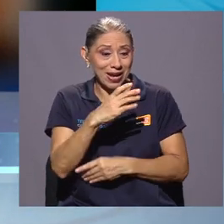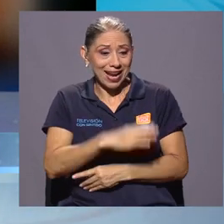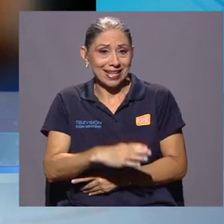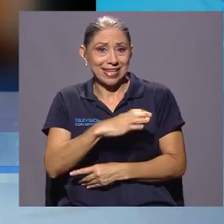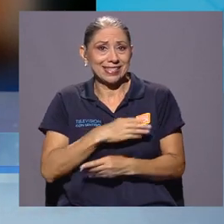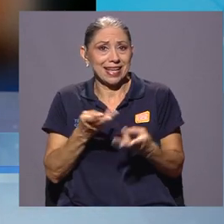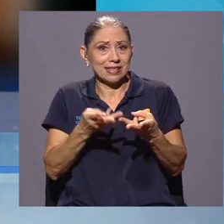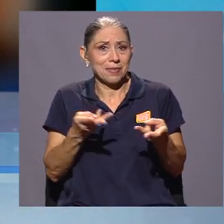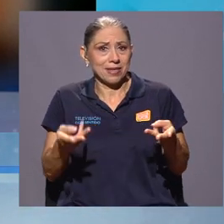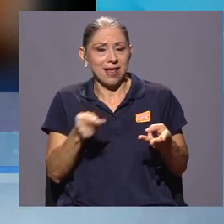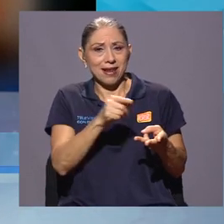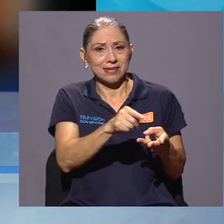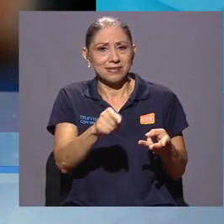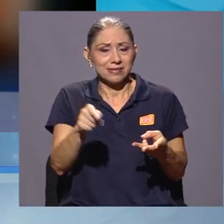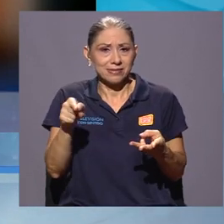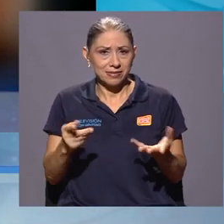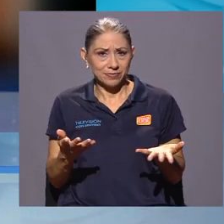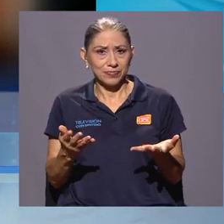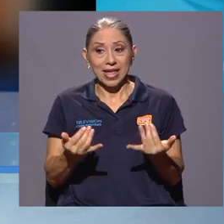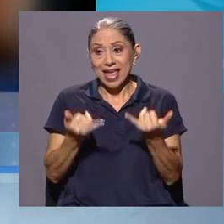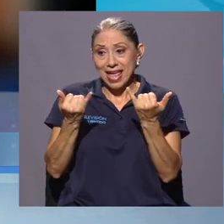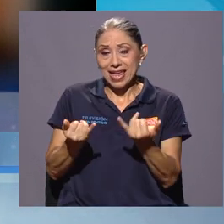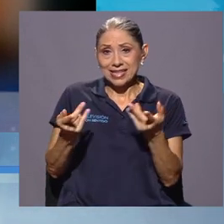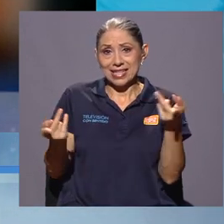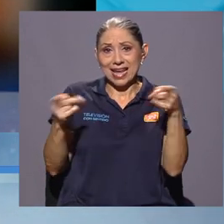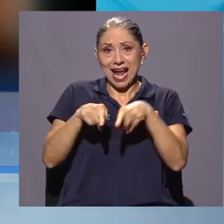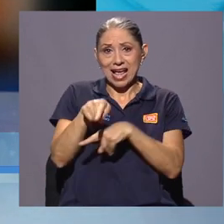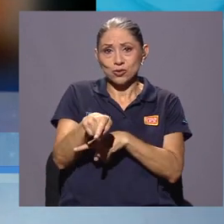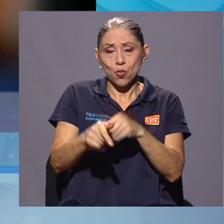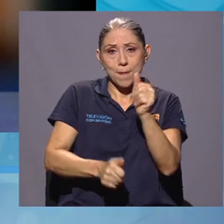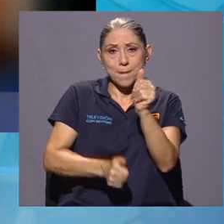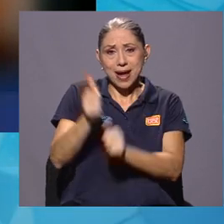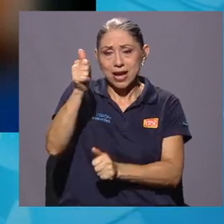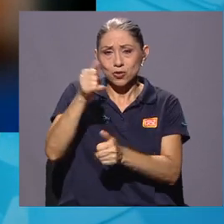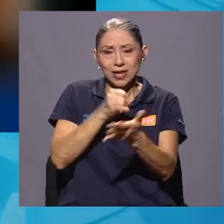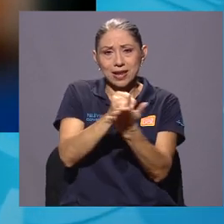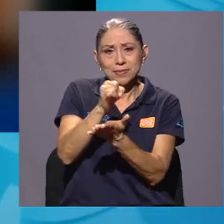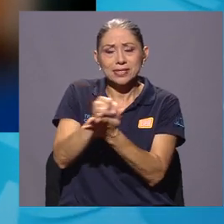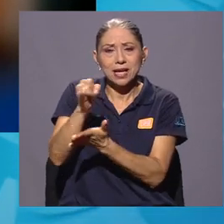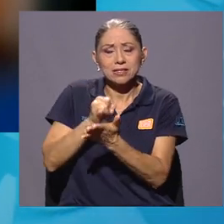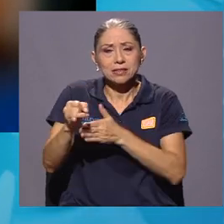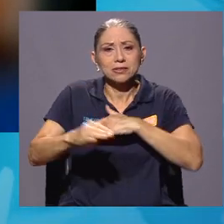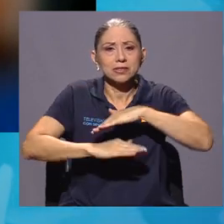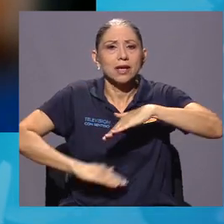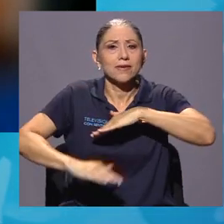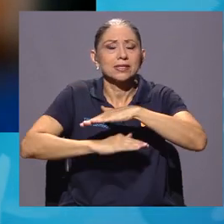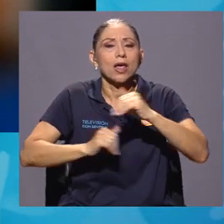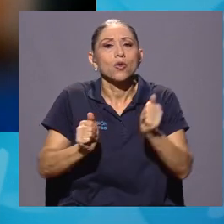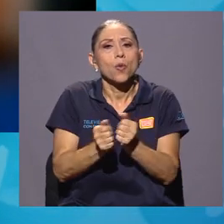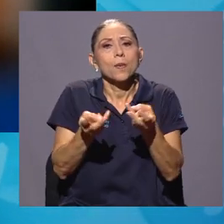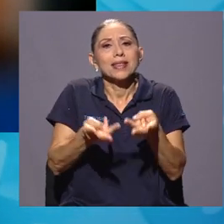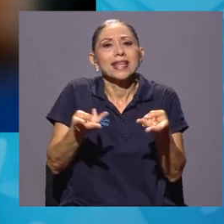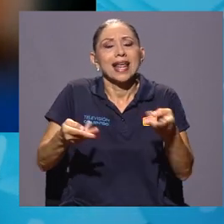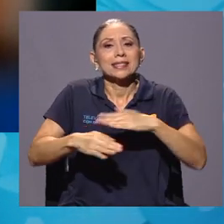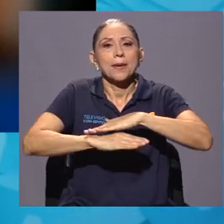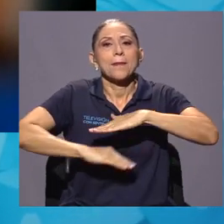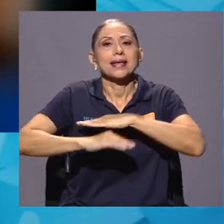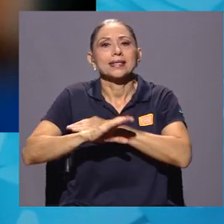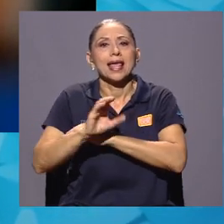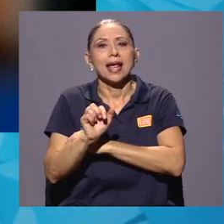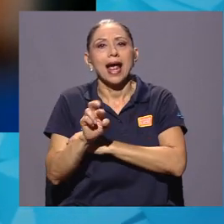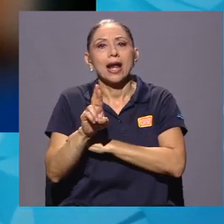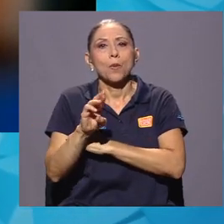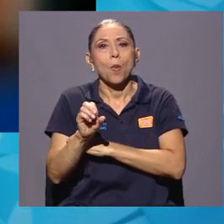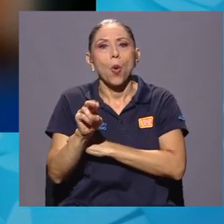materiales con las que estamos trabajando. En este caso, la gran mayoría de la investigación se ha basado en materiales a base de carbono,